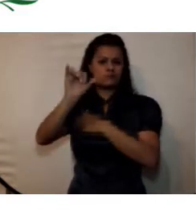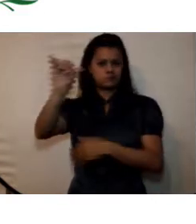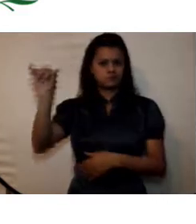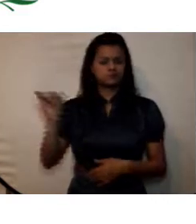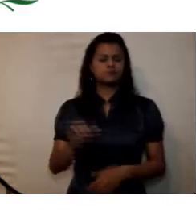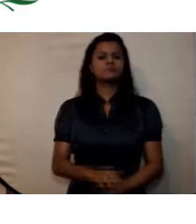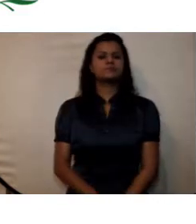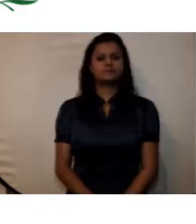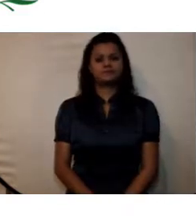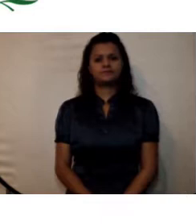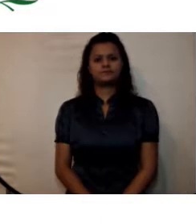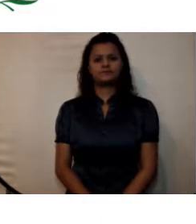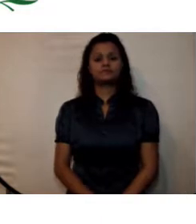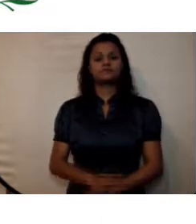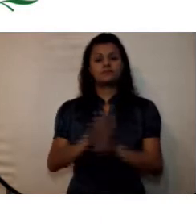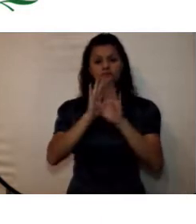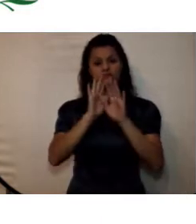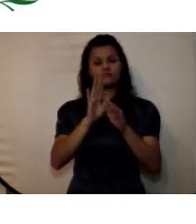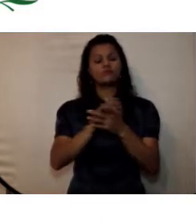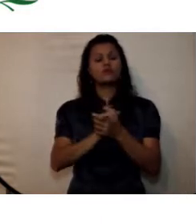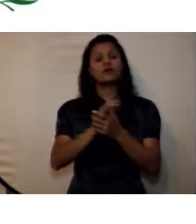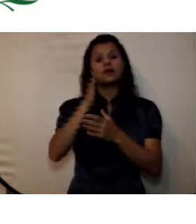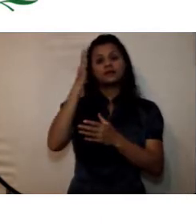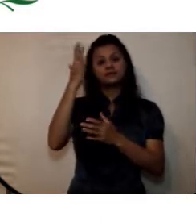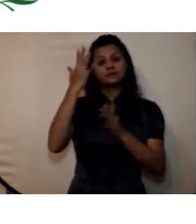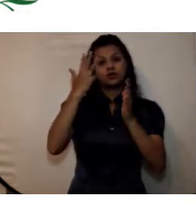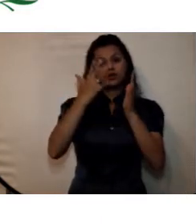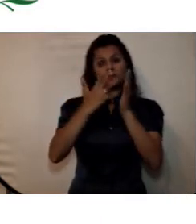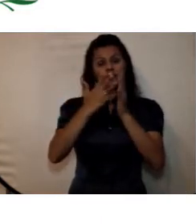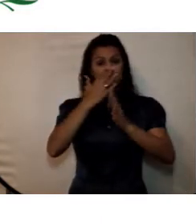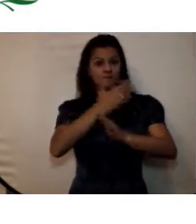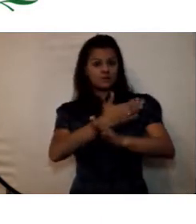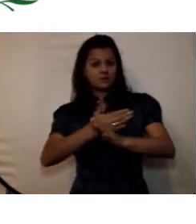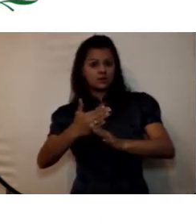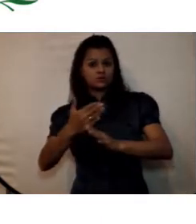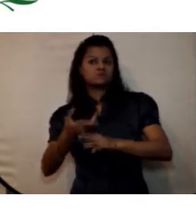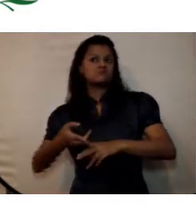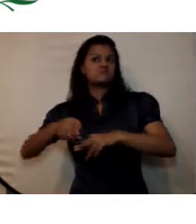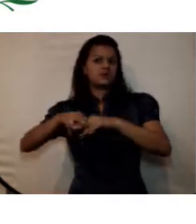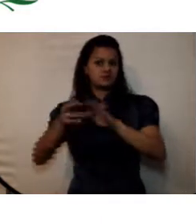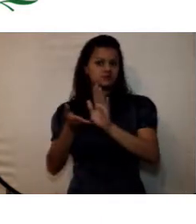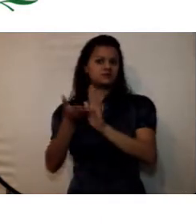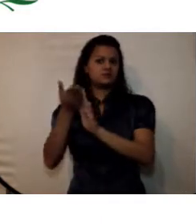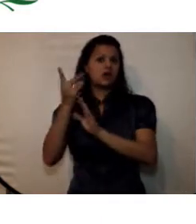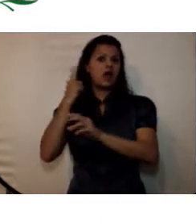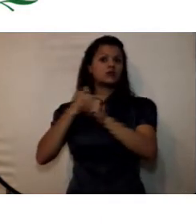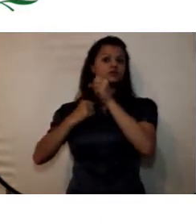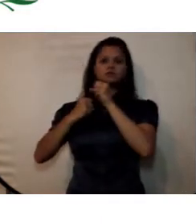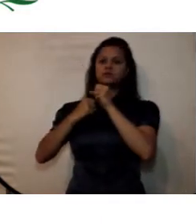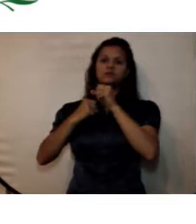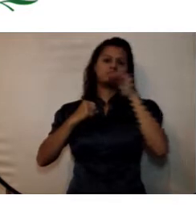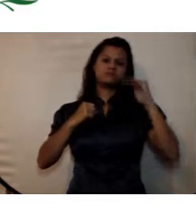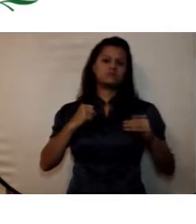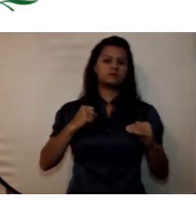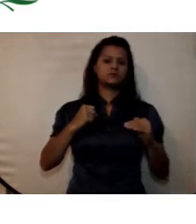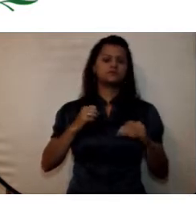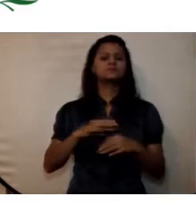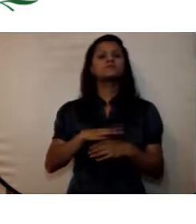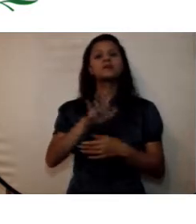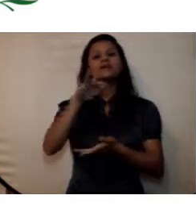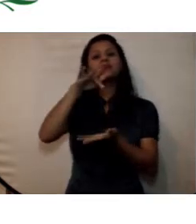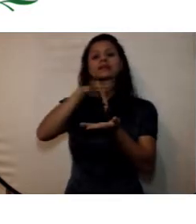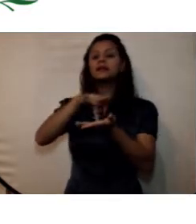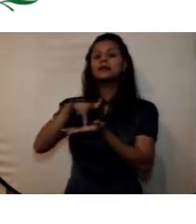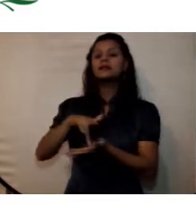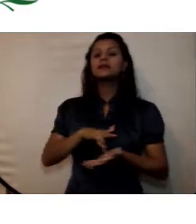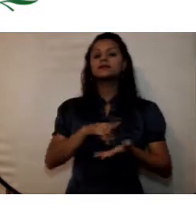Tuvimos 5 mil millones de pesos más que el año anterior En deudores 7 mil 500 millones de